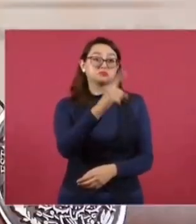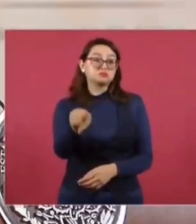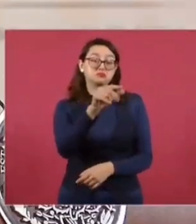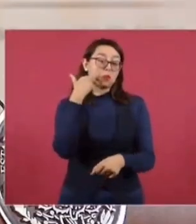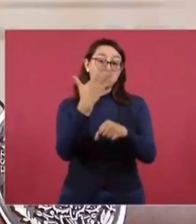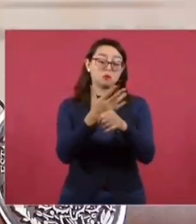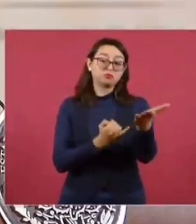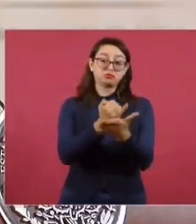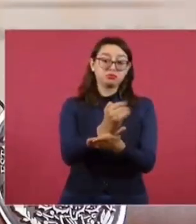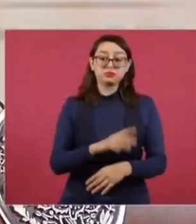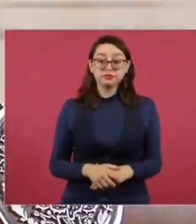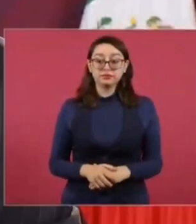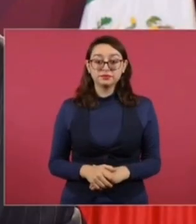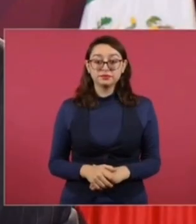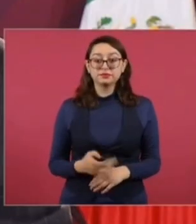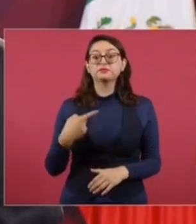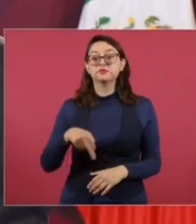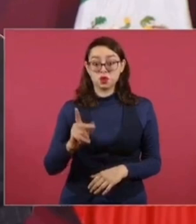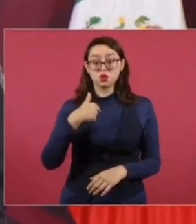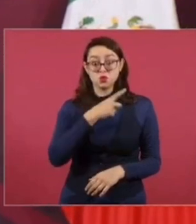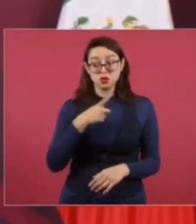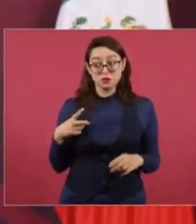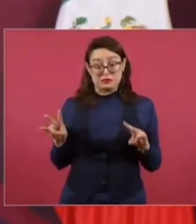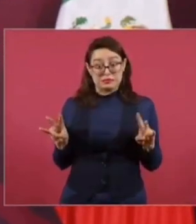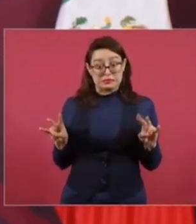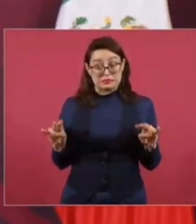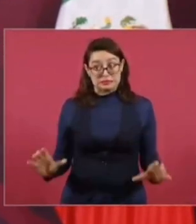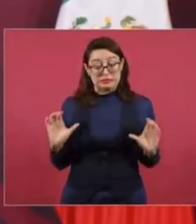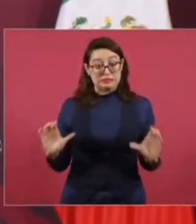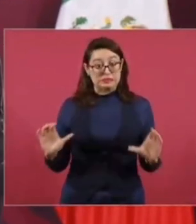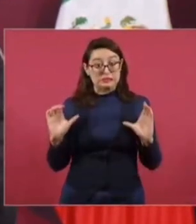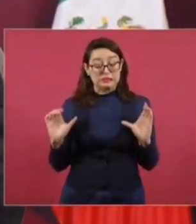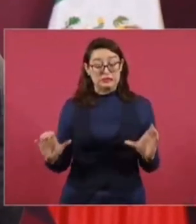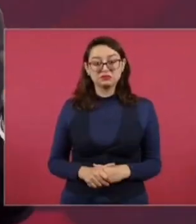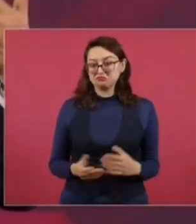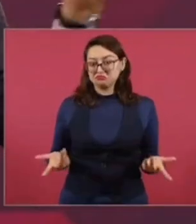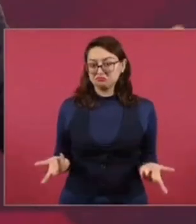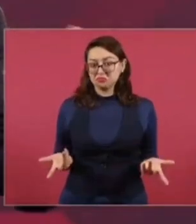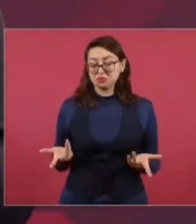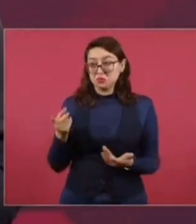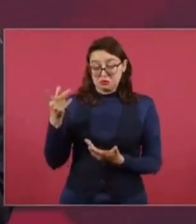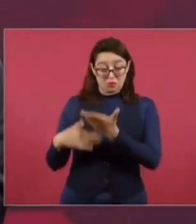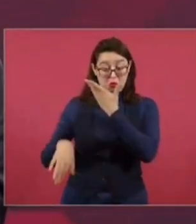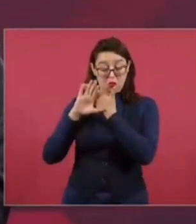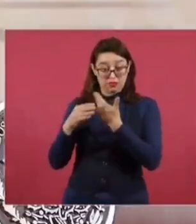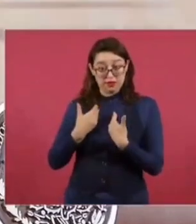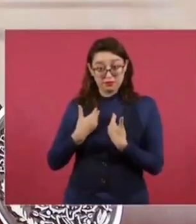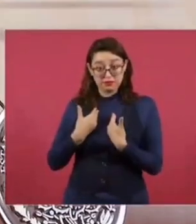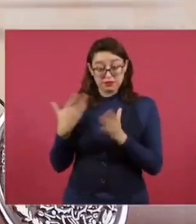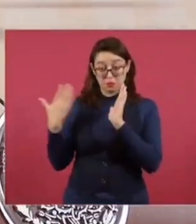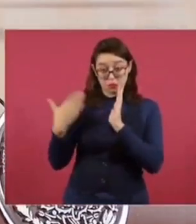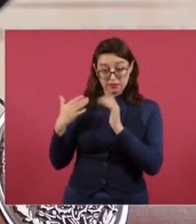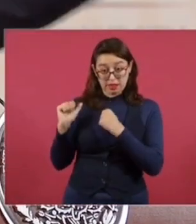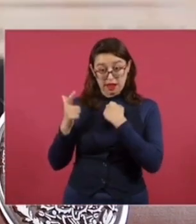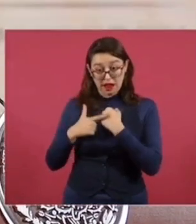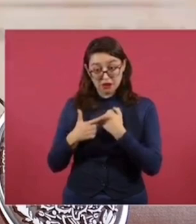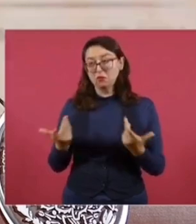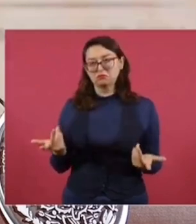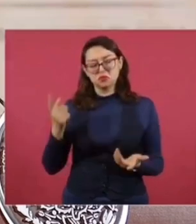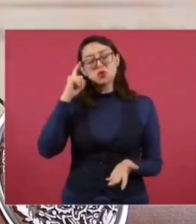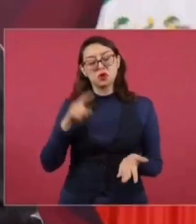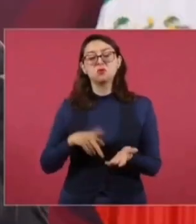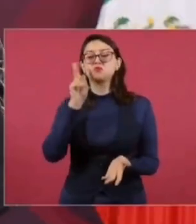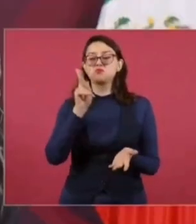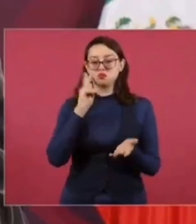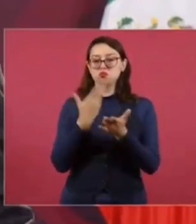tengo que andar con cuidado porque son, también me vayan a sancionar, porque puedo probarlo.